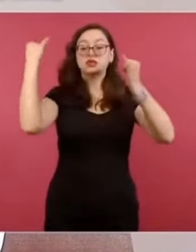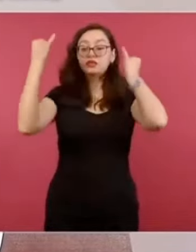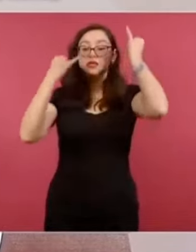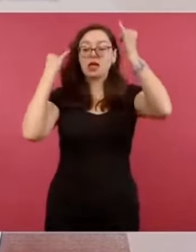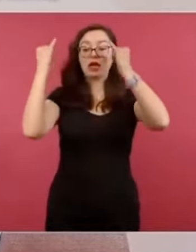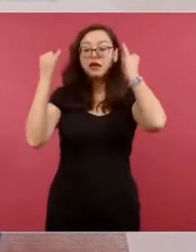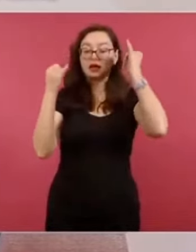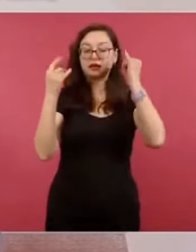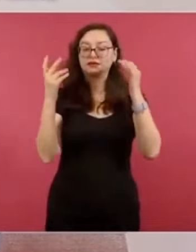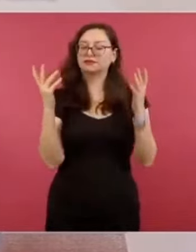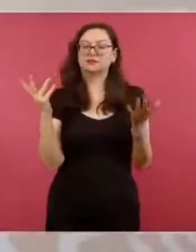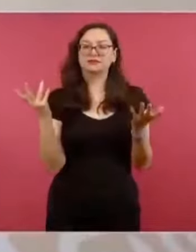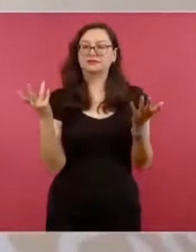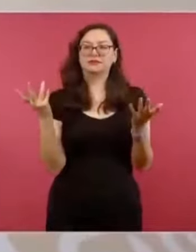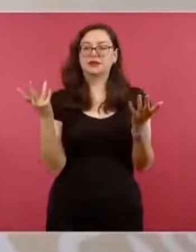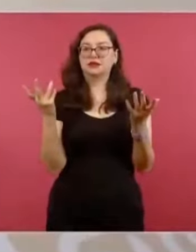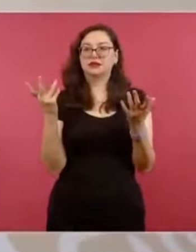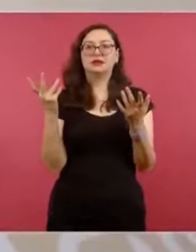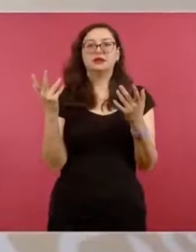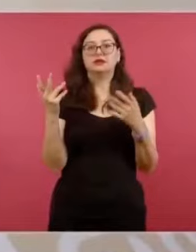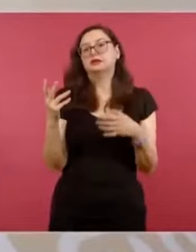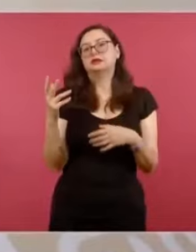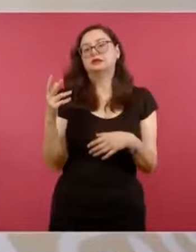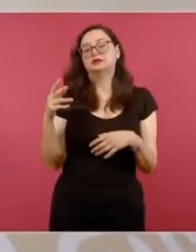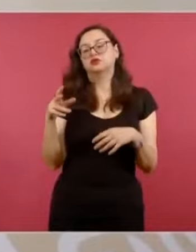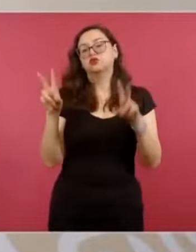teorías.